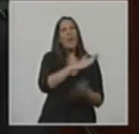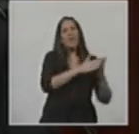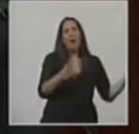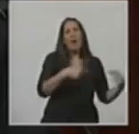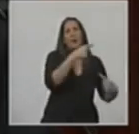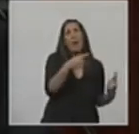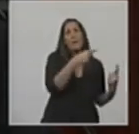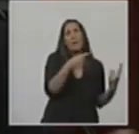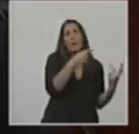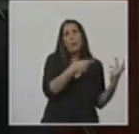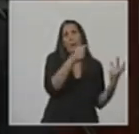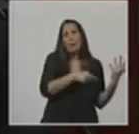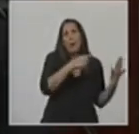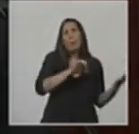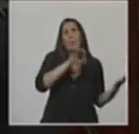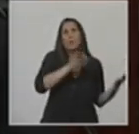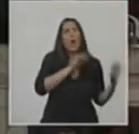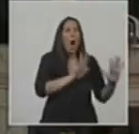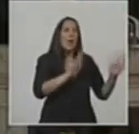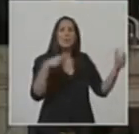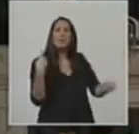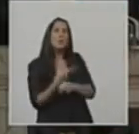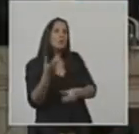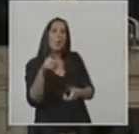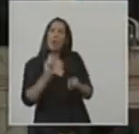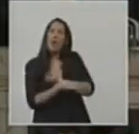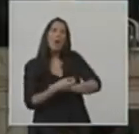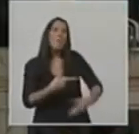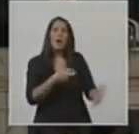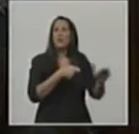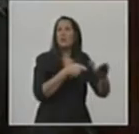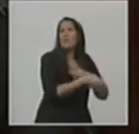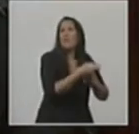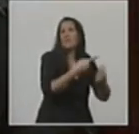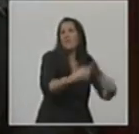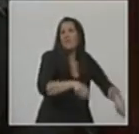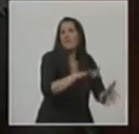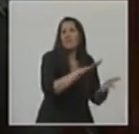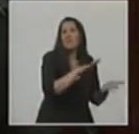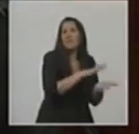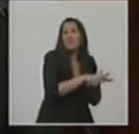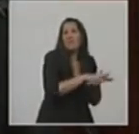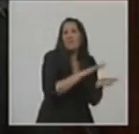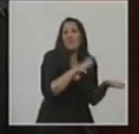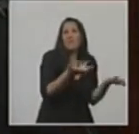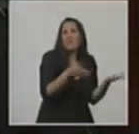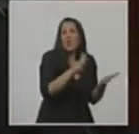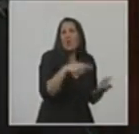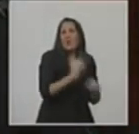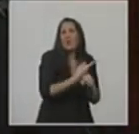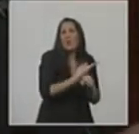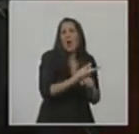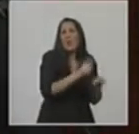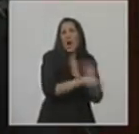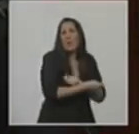años que era así. Que la corrupción era una forma de ser de los argentinos. Que la pobreza vino para